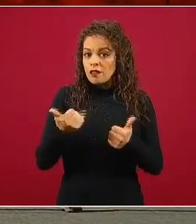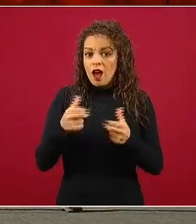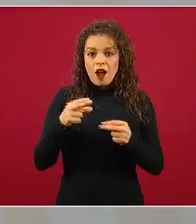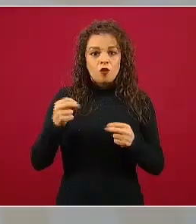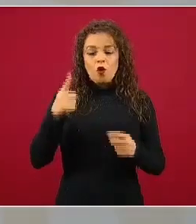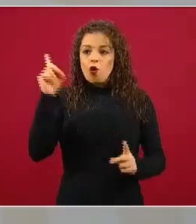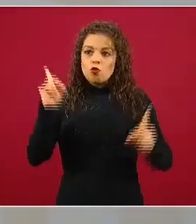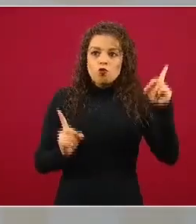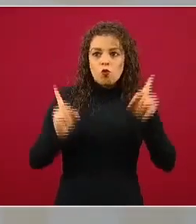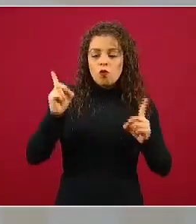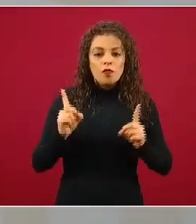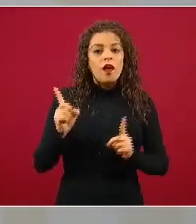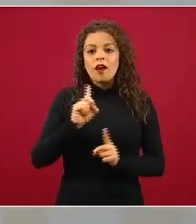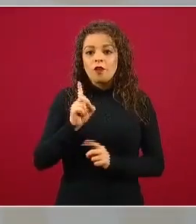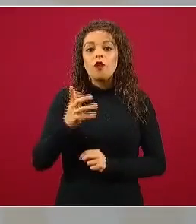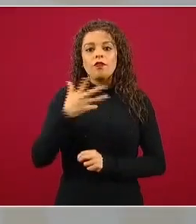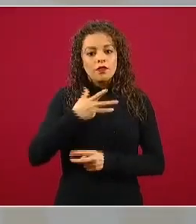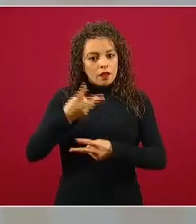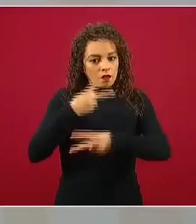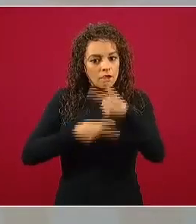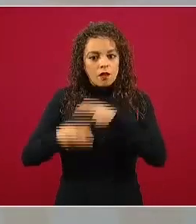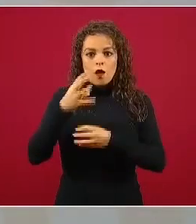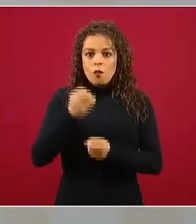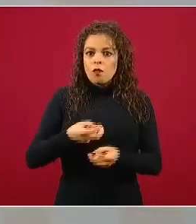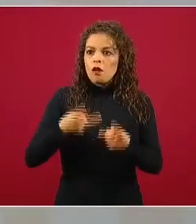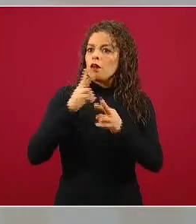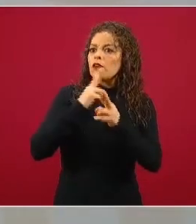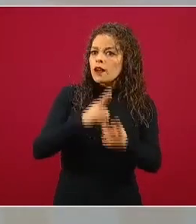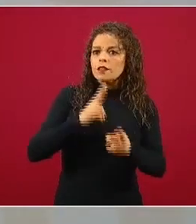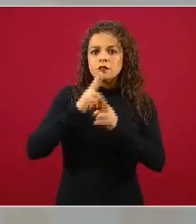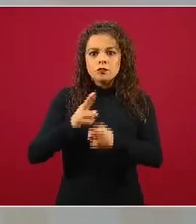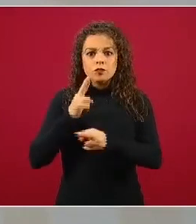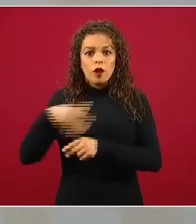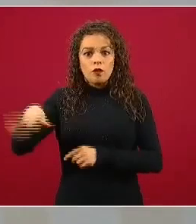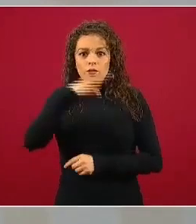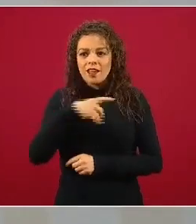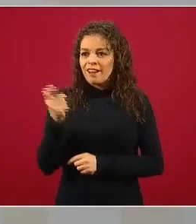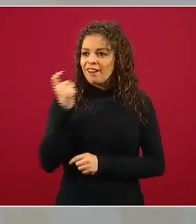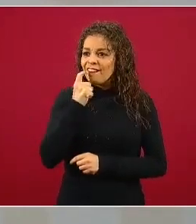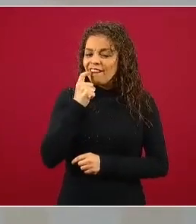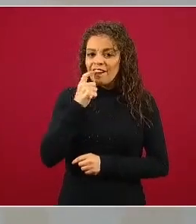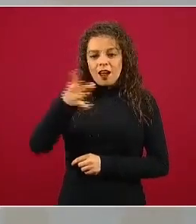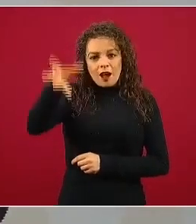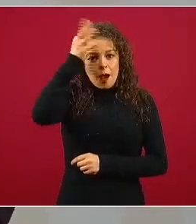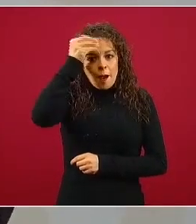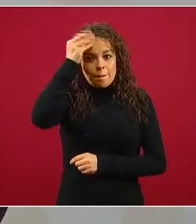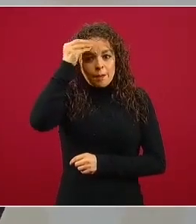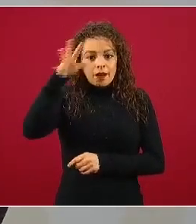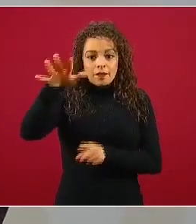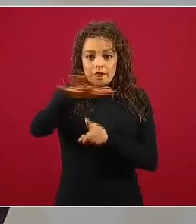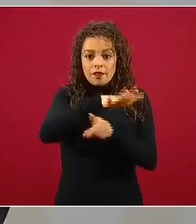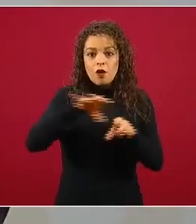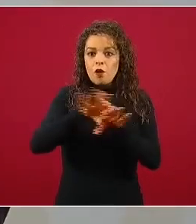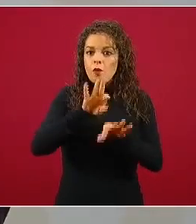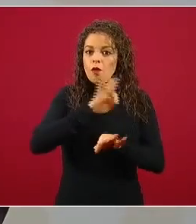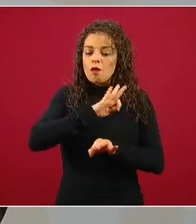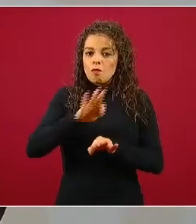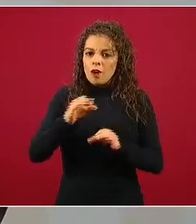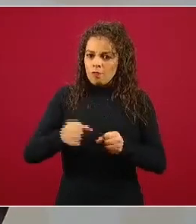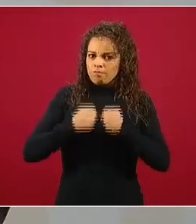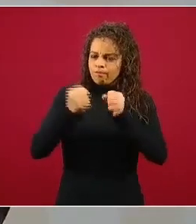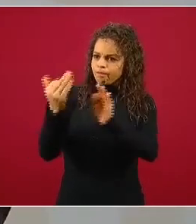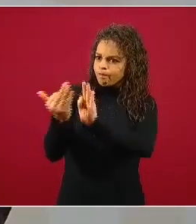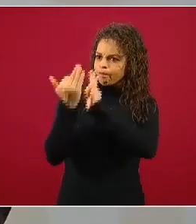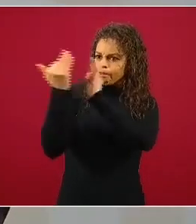muchas respuestas. Hemos hecho colmillo, nos hemos entrenado, hemos aprendido como sociedad a enfrentar eso. Y en especial